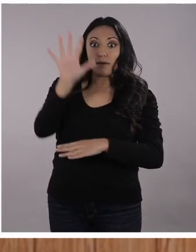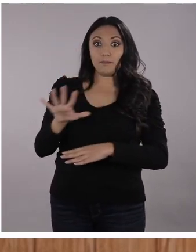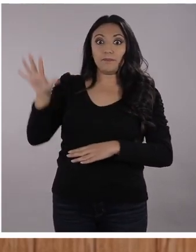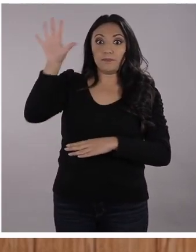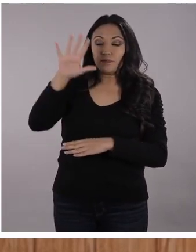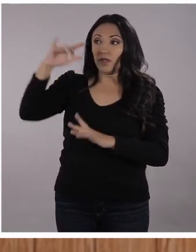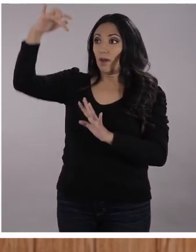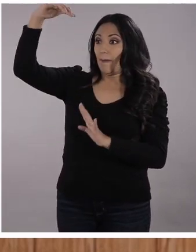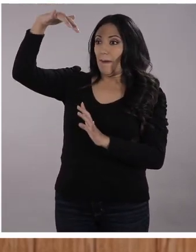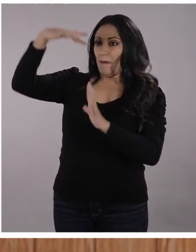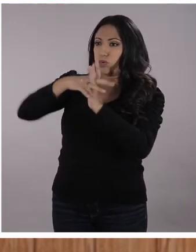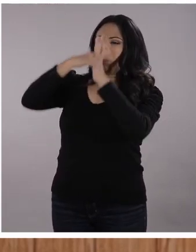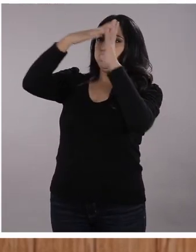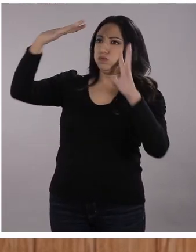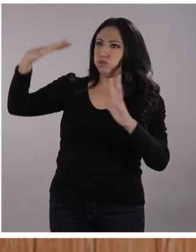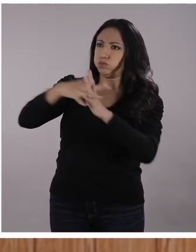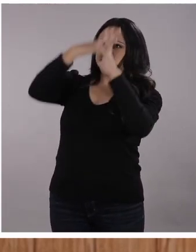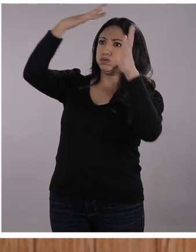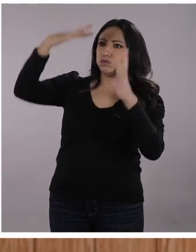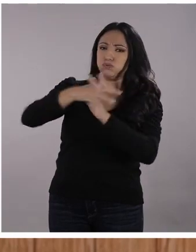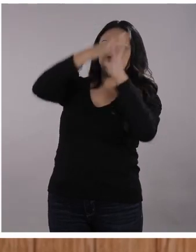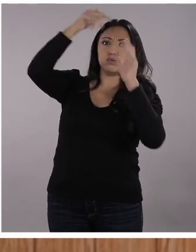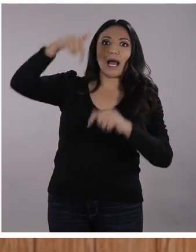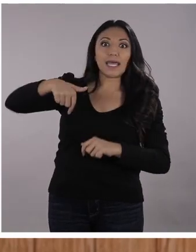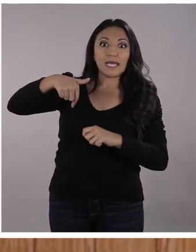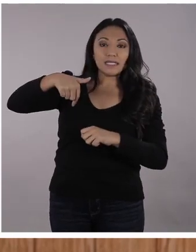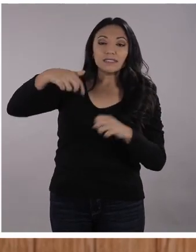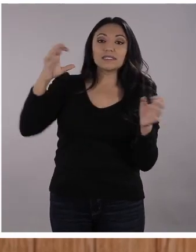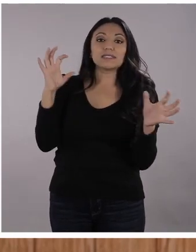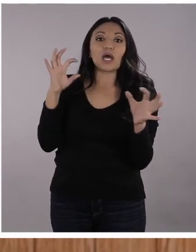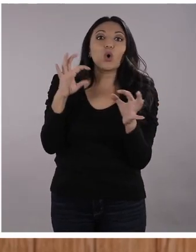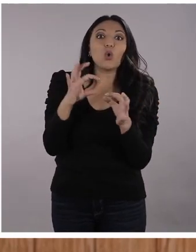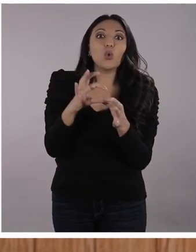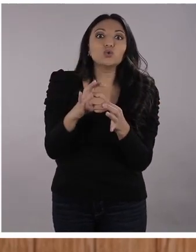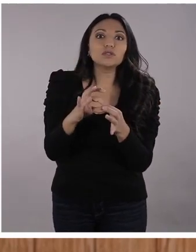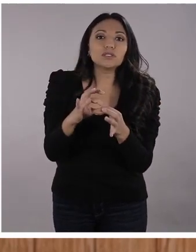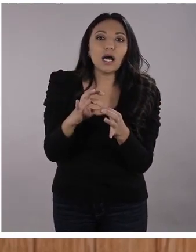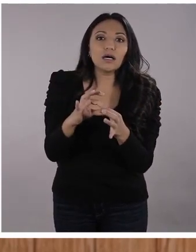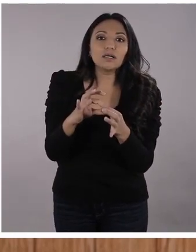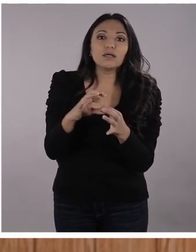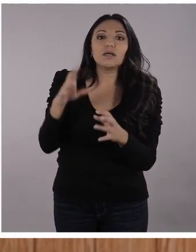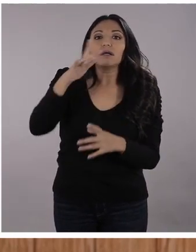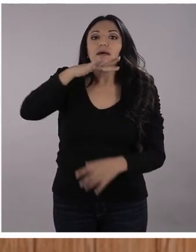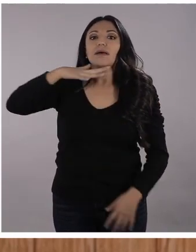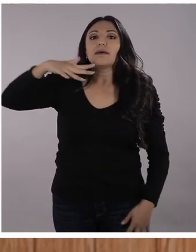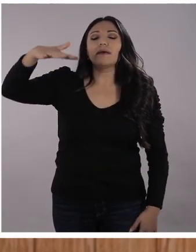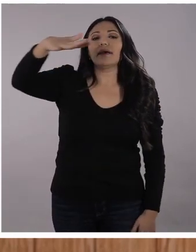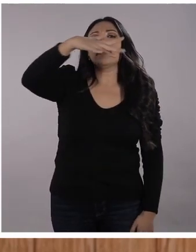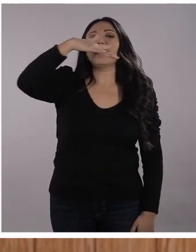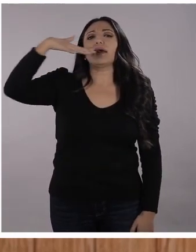Hay otras corrientes que también se juntan en ese momento y pasan en el océano.